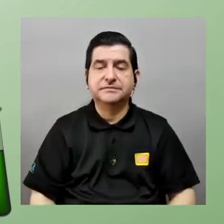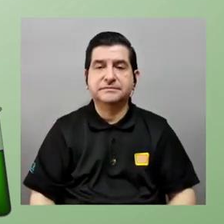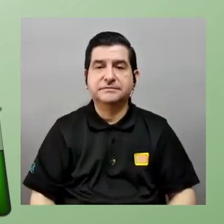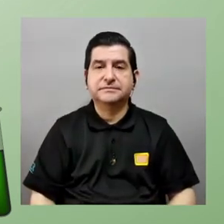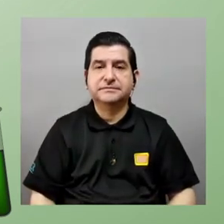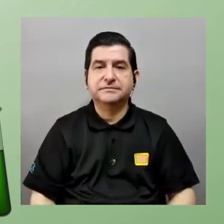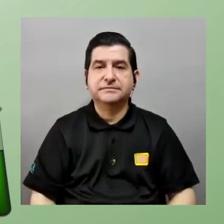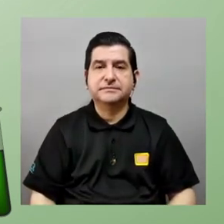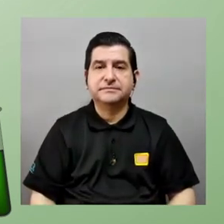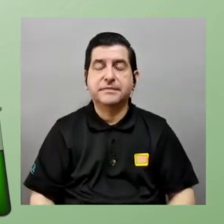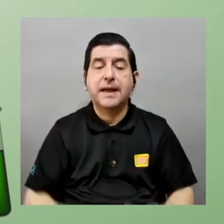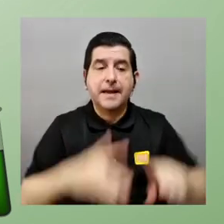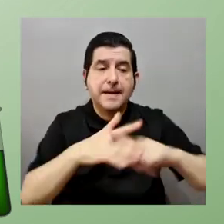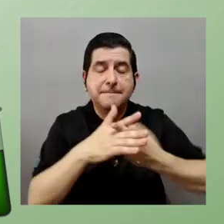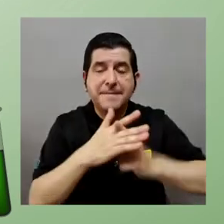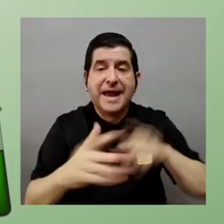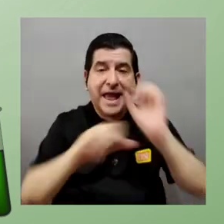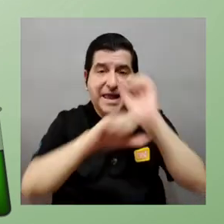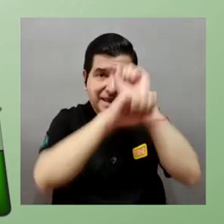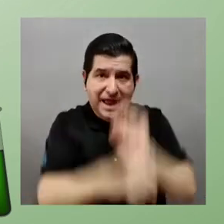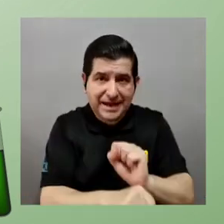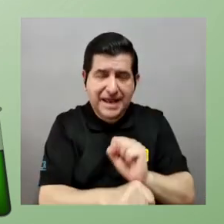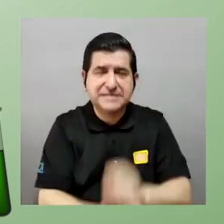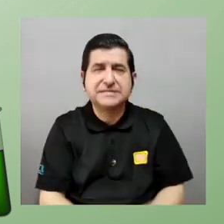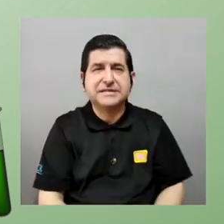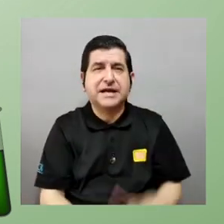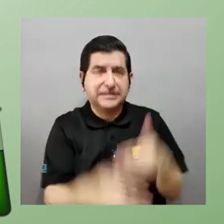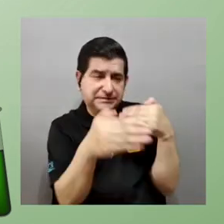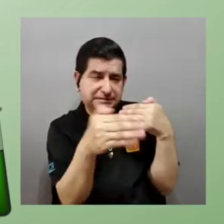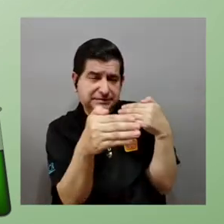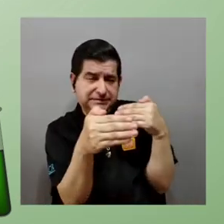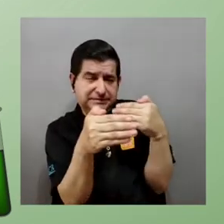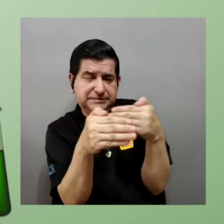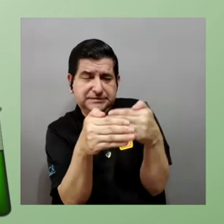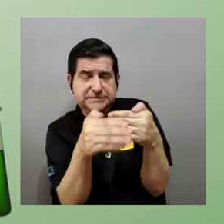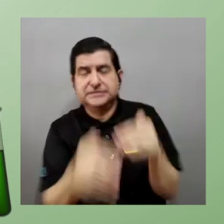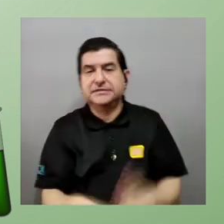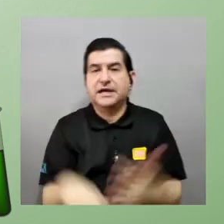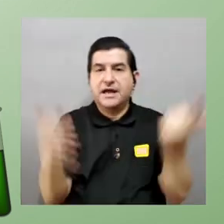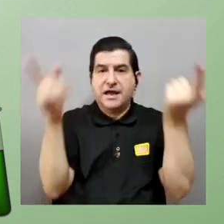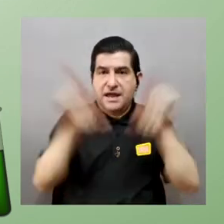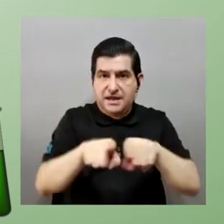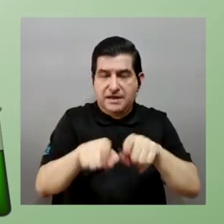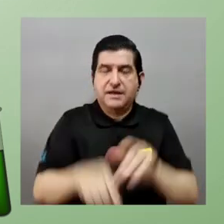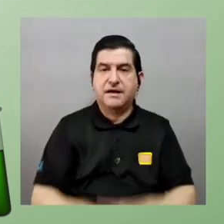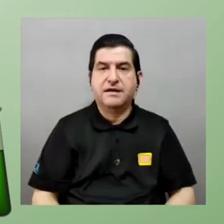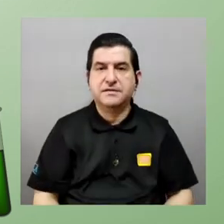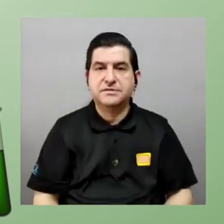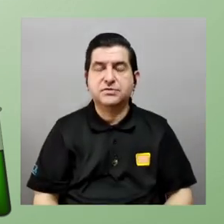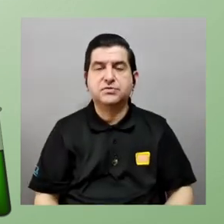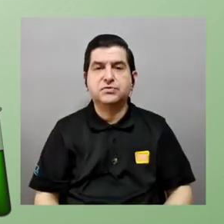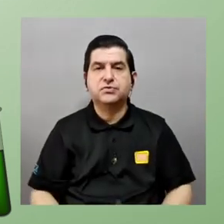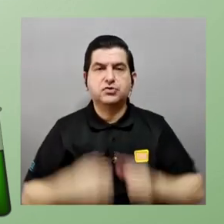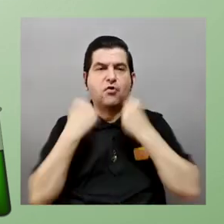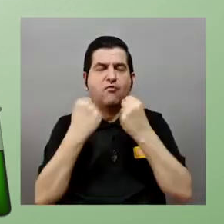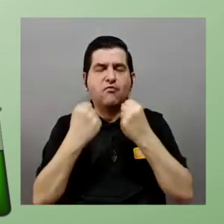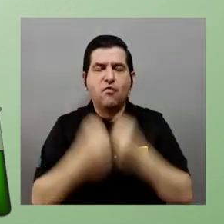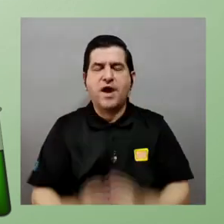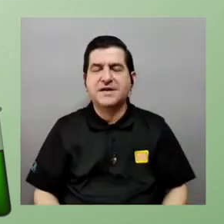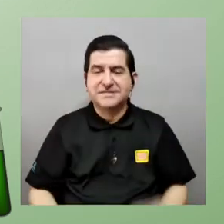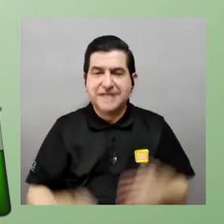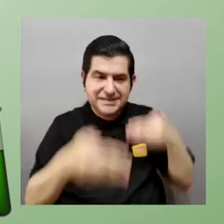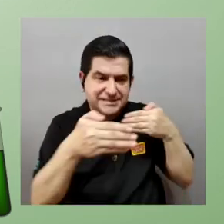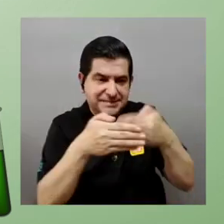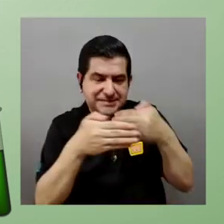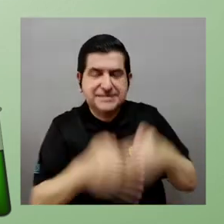mención a cómo digamos la mecánica clásica aproximaba verdad lo que era la las